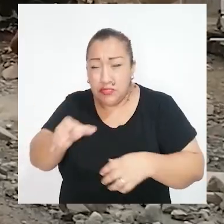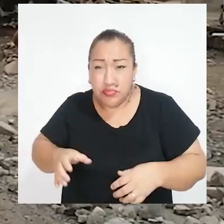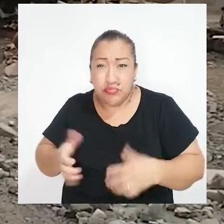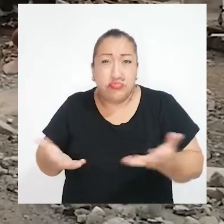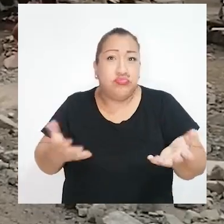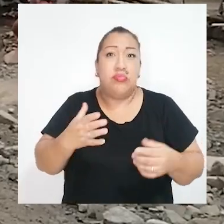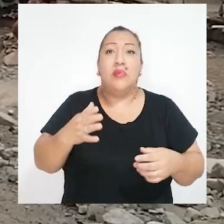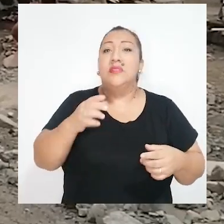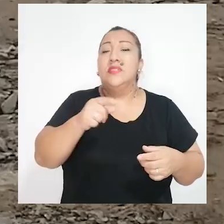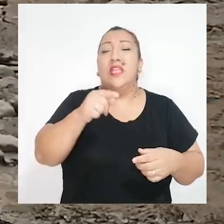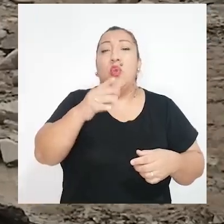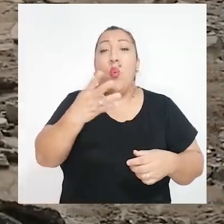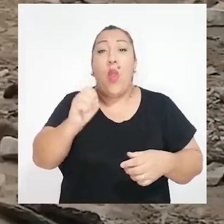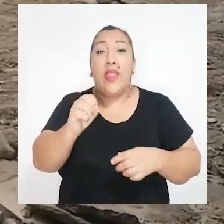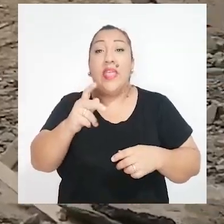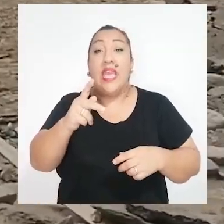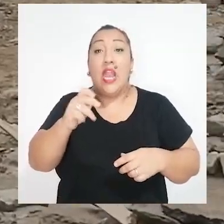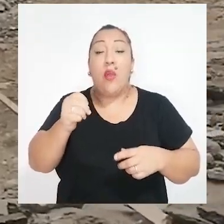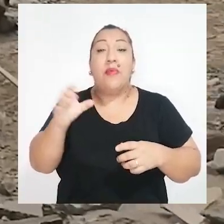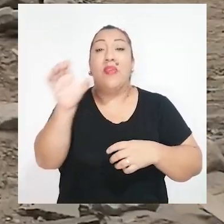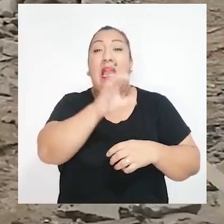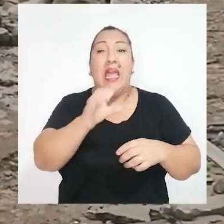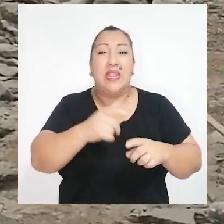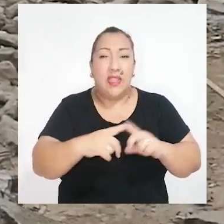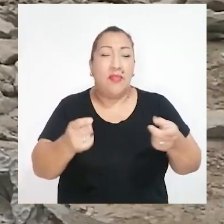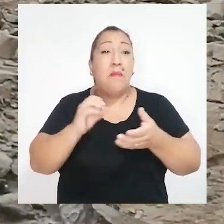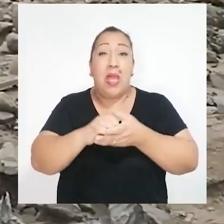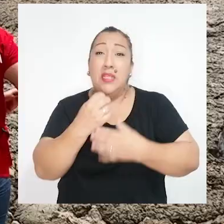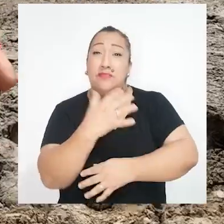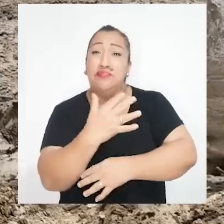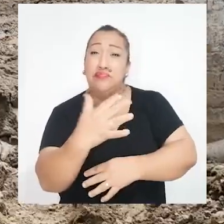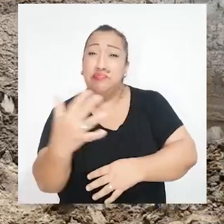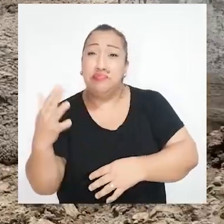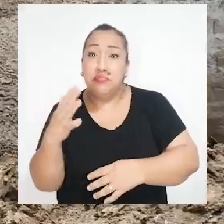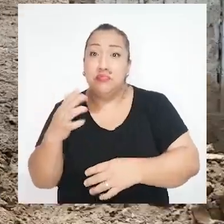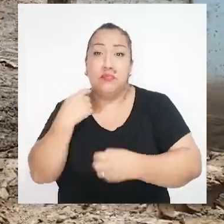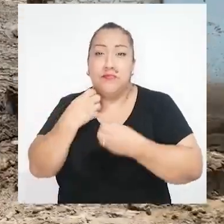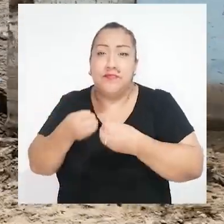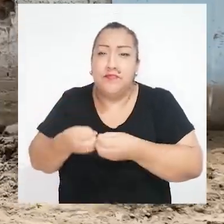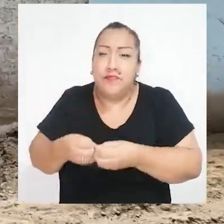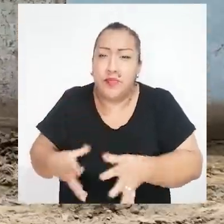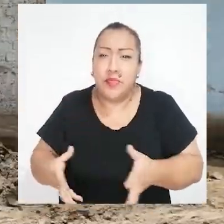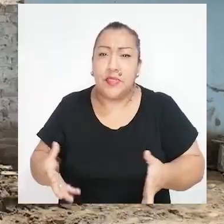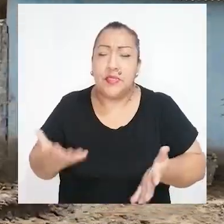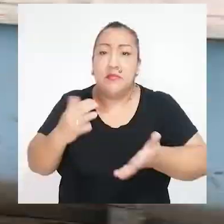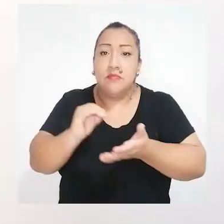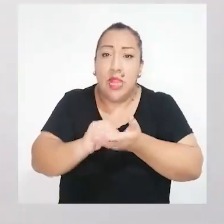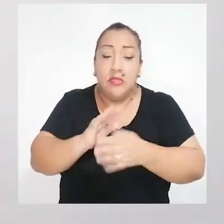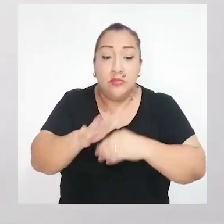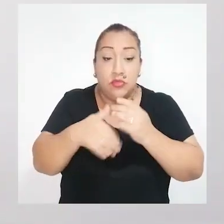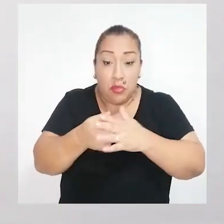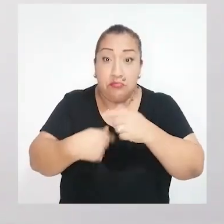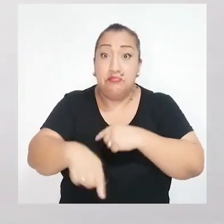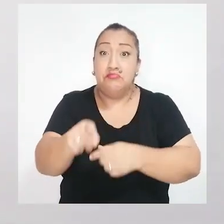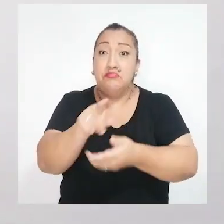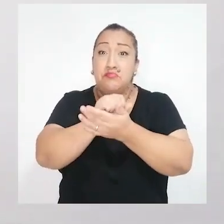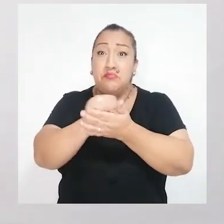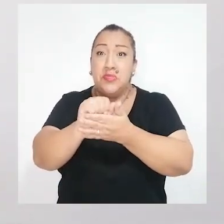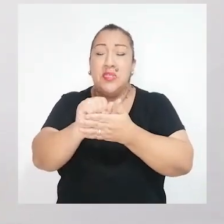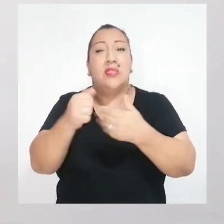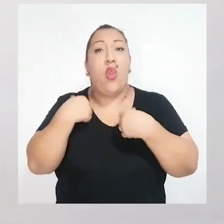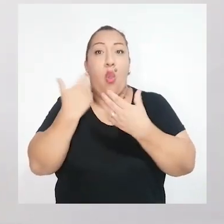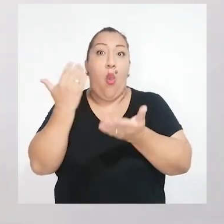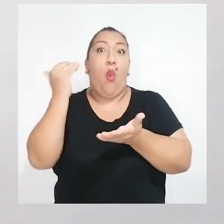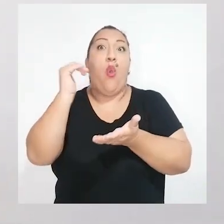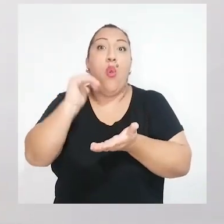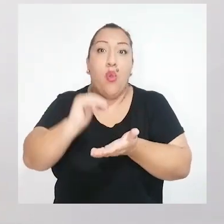caminos rurales, 140 kilómetros de carreteras y más de 47 mil hectáreas de cultivo perdido o afectado. A ello debemos sumar que